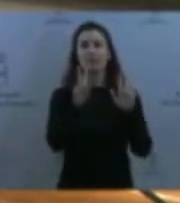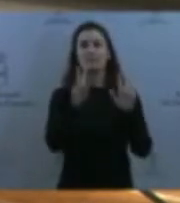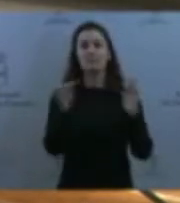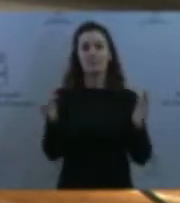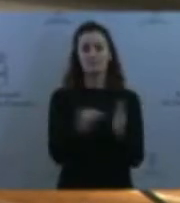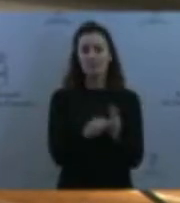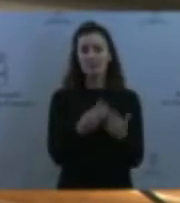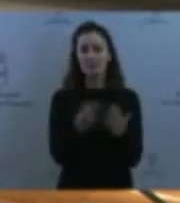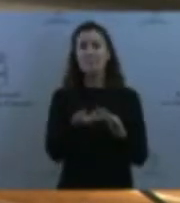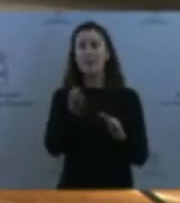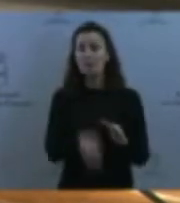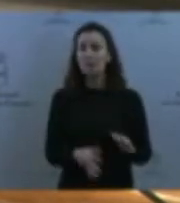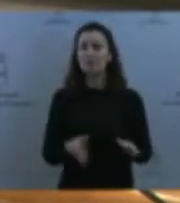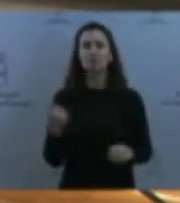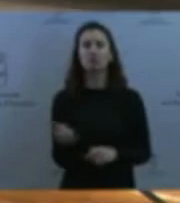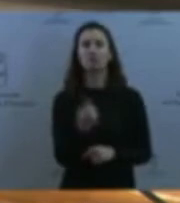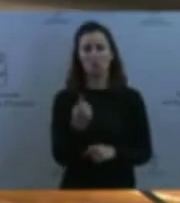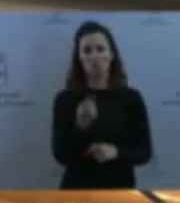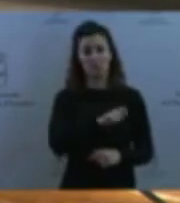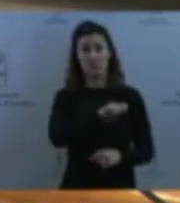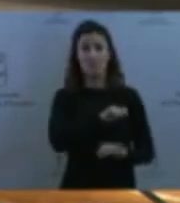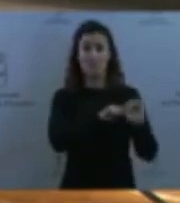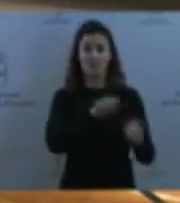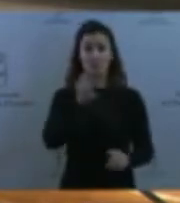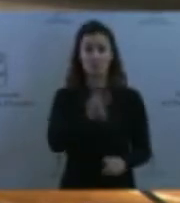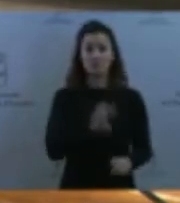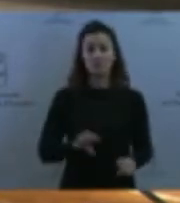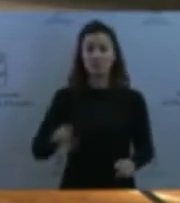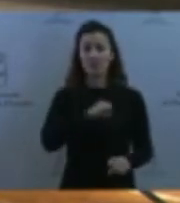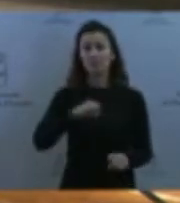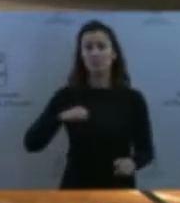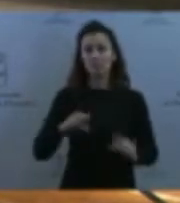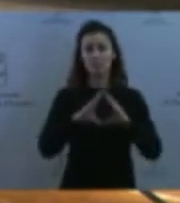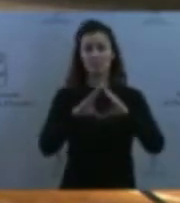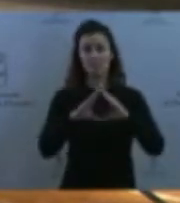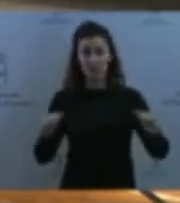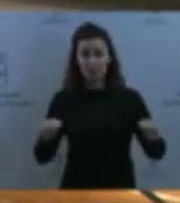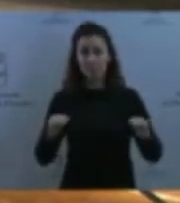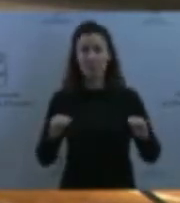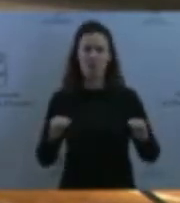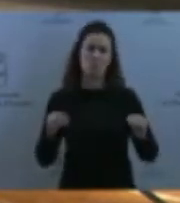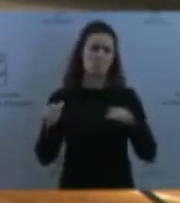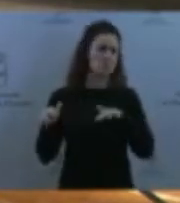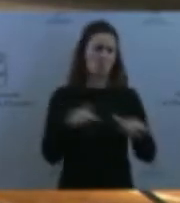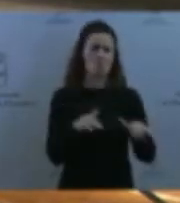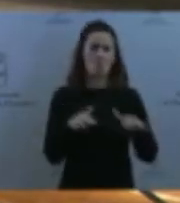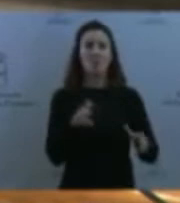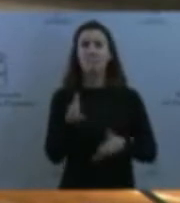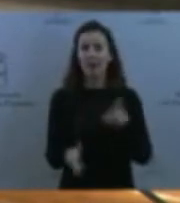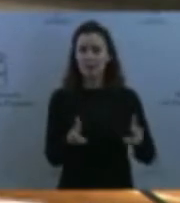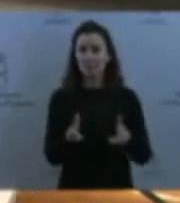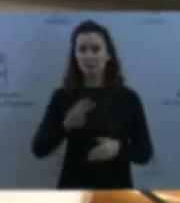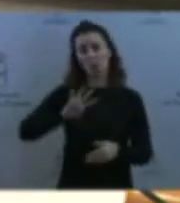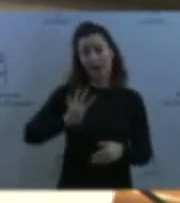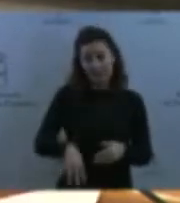siendo las comunidades autónomas de Andalucía, con muchísima diferencia Andalucía, el País Vasco, Cataluña, y las ciudades autónomas de Ceuta y de